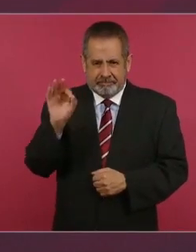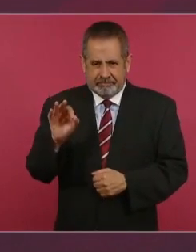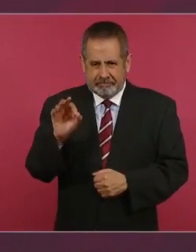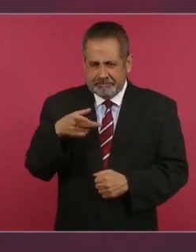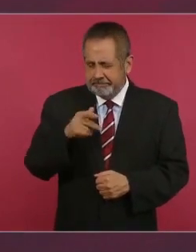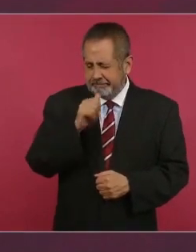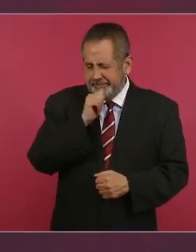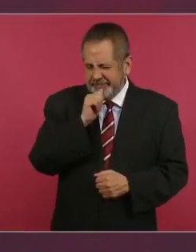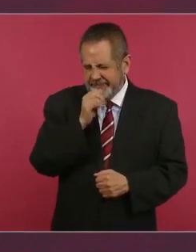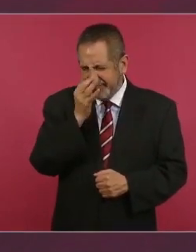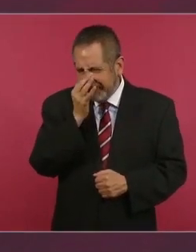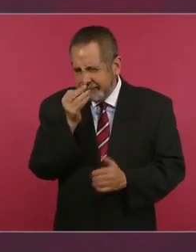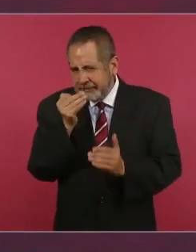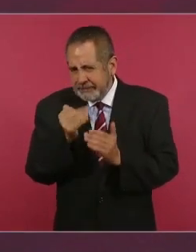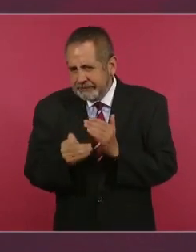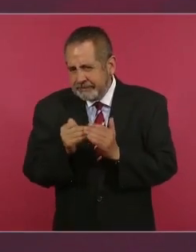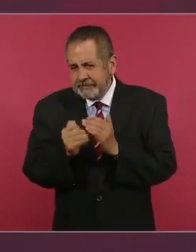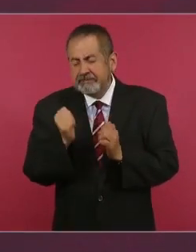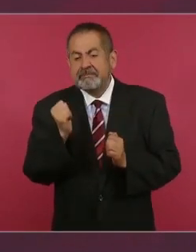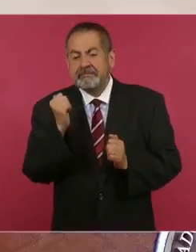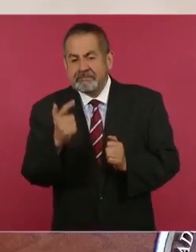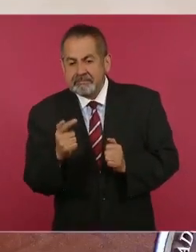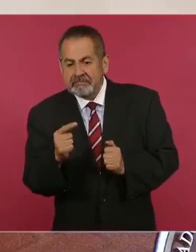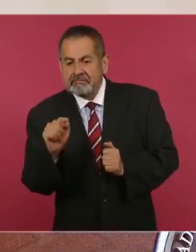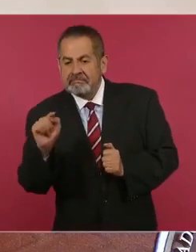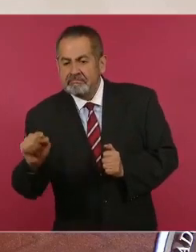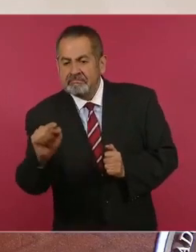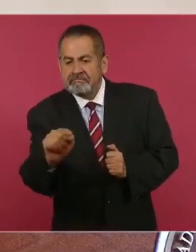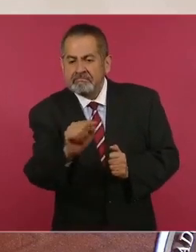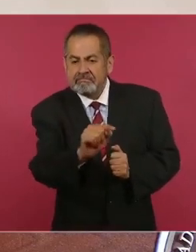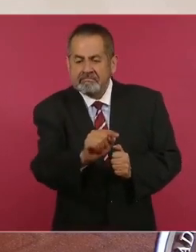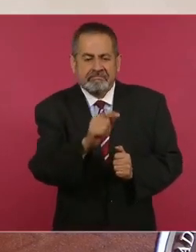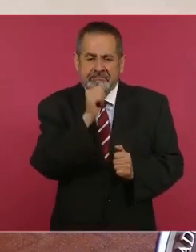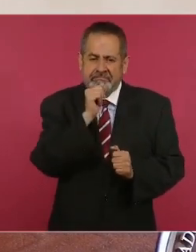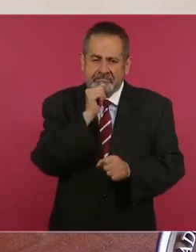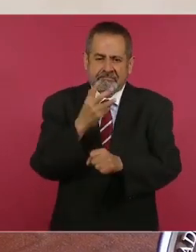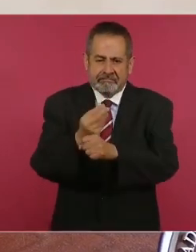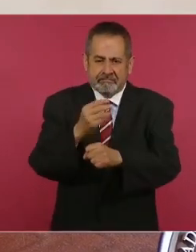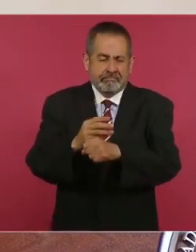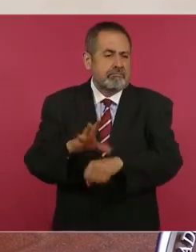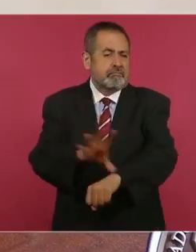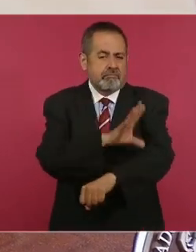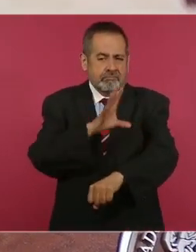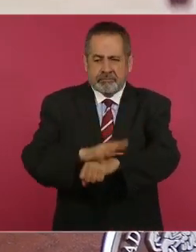hay poquitos lugares sin energía. 18.